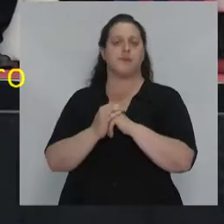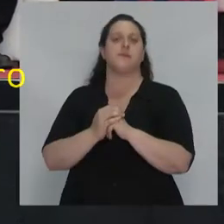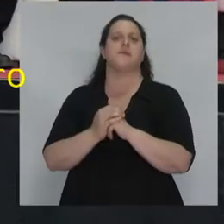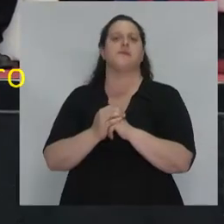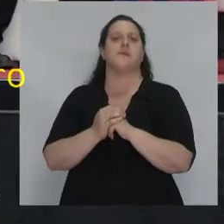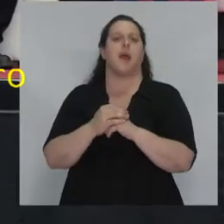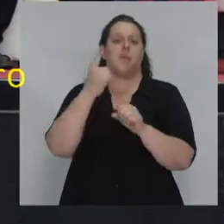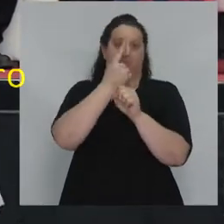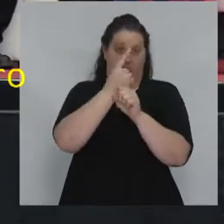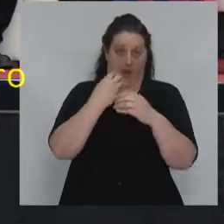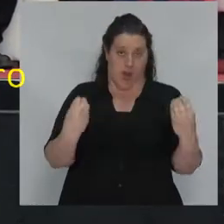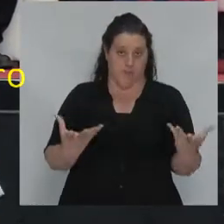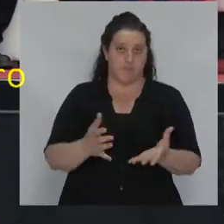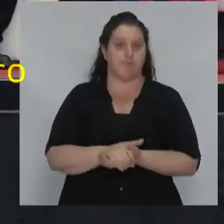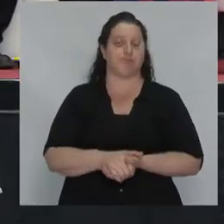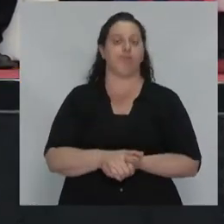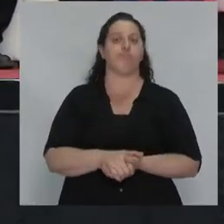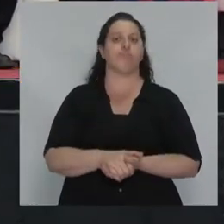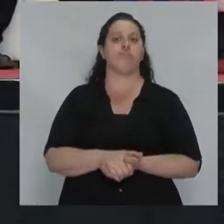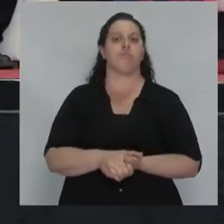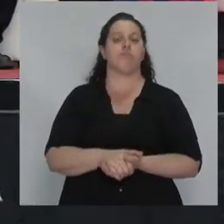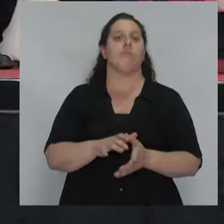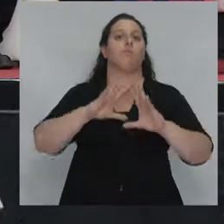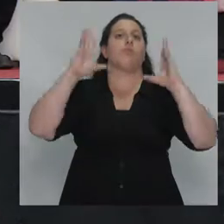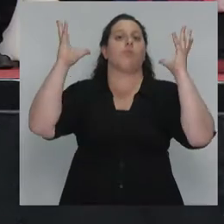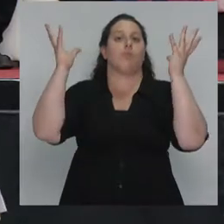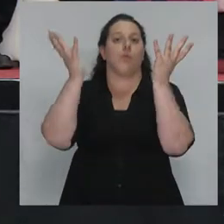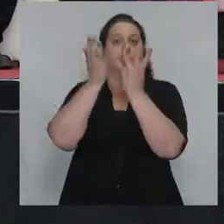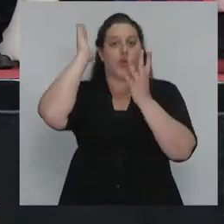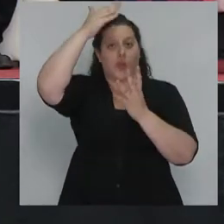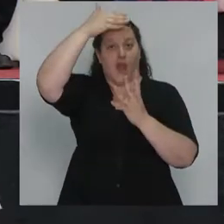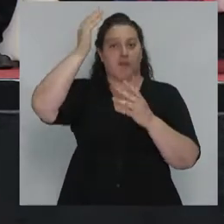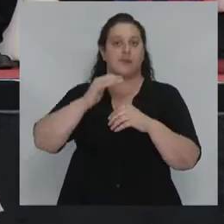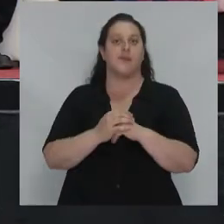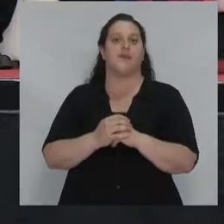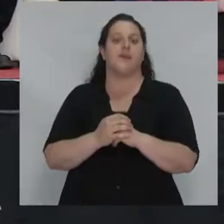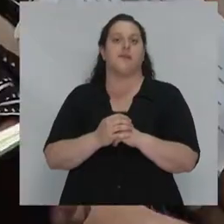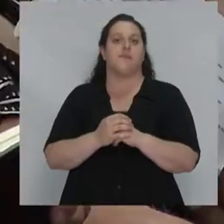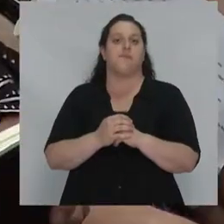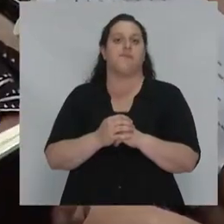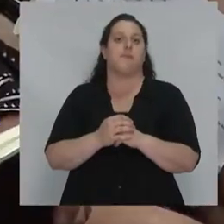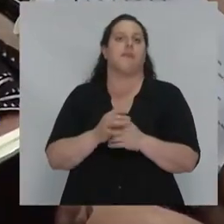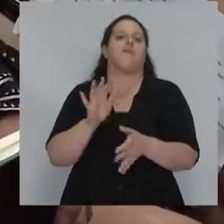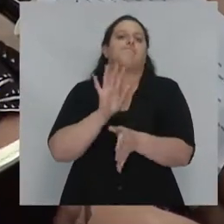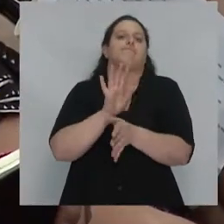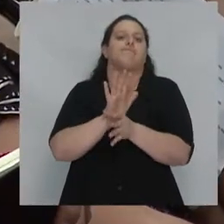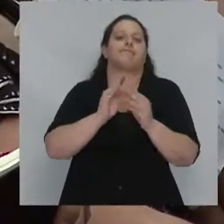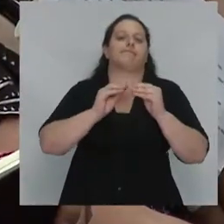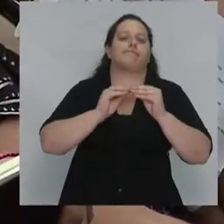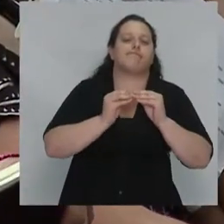En primer lugar el mundo Trump representa la crisis